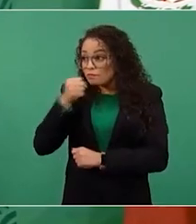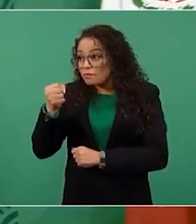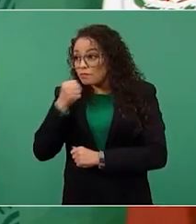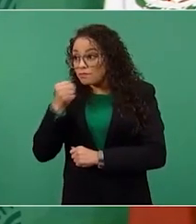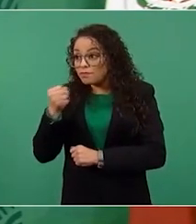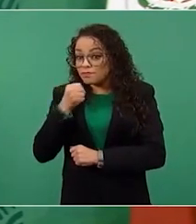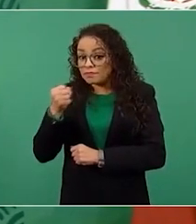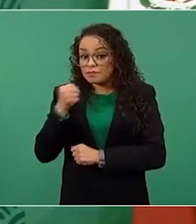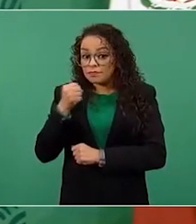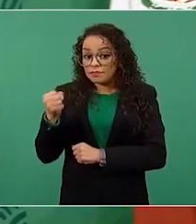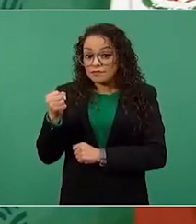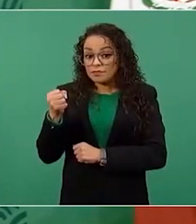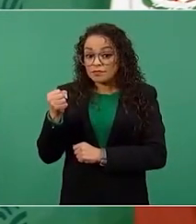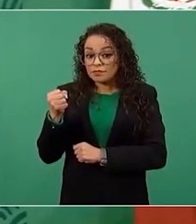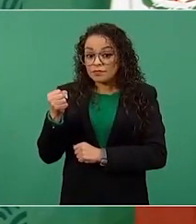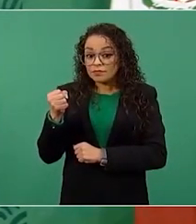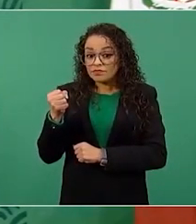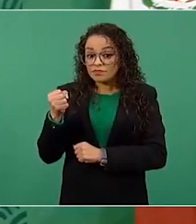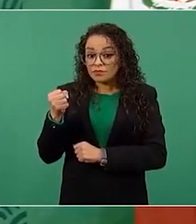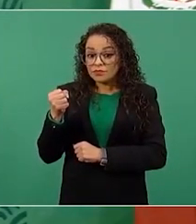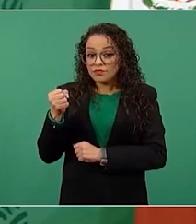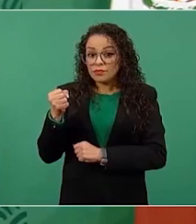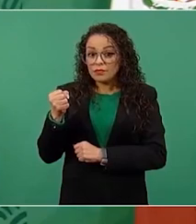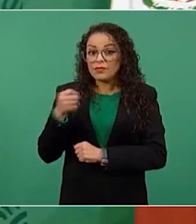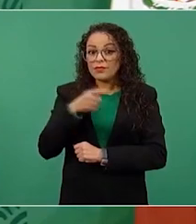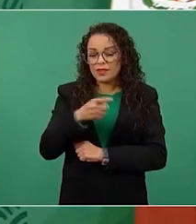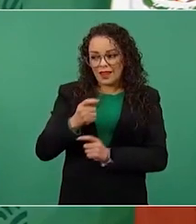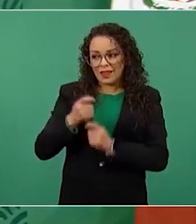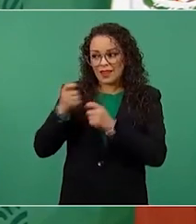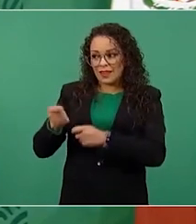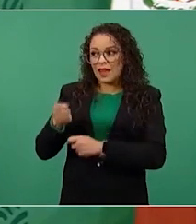le das las preguntas que se las aprenda